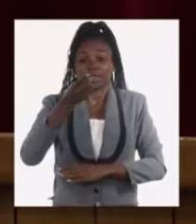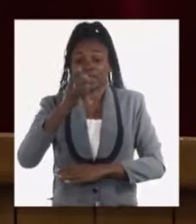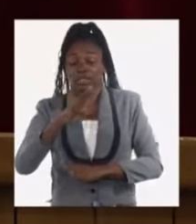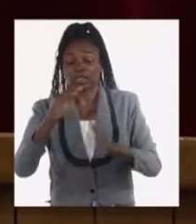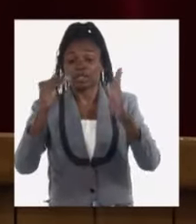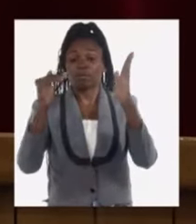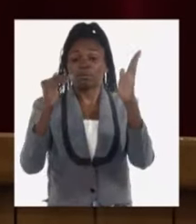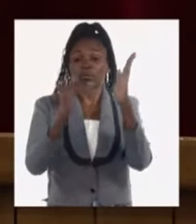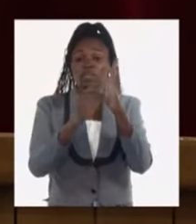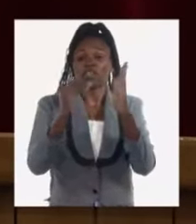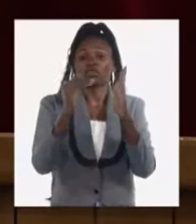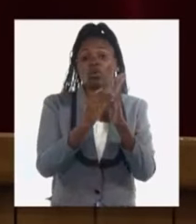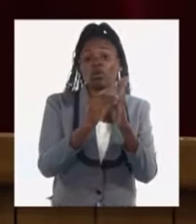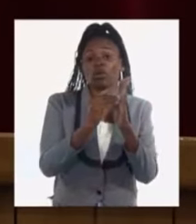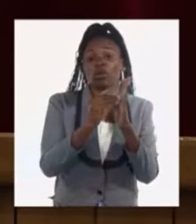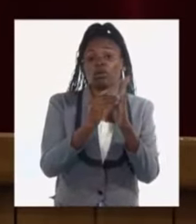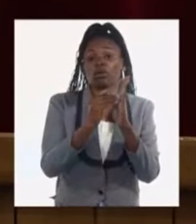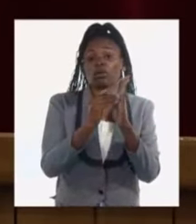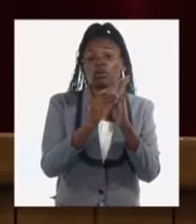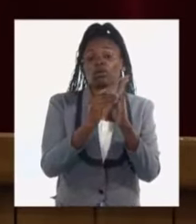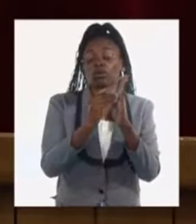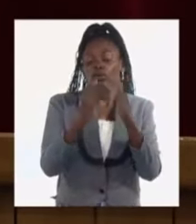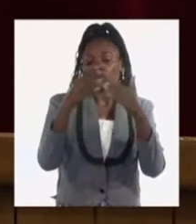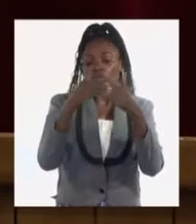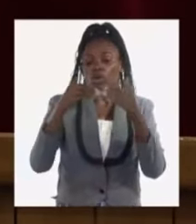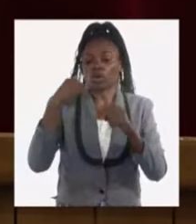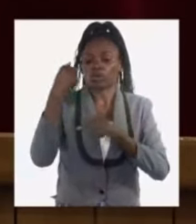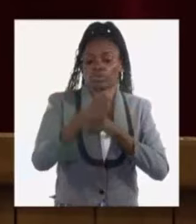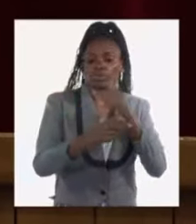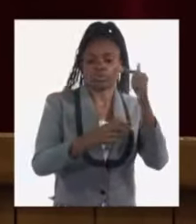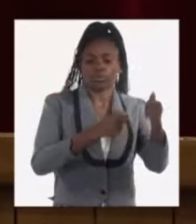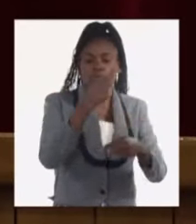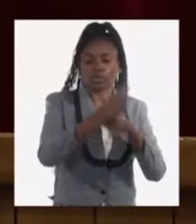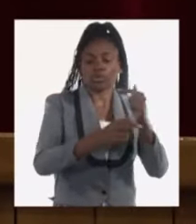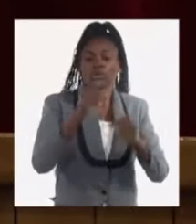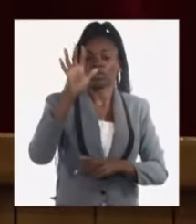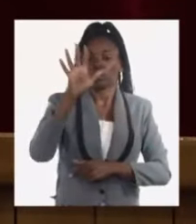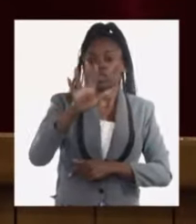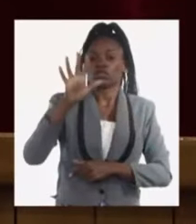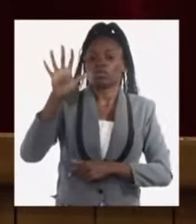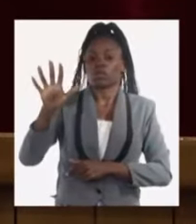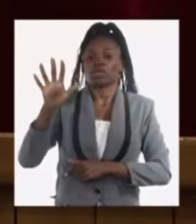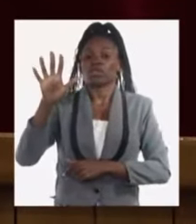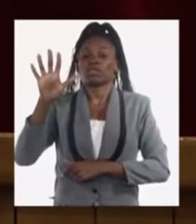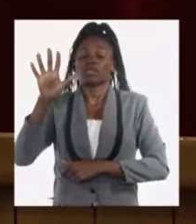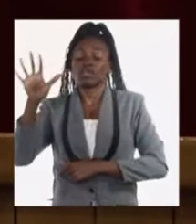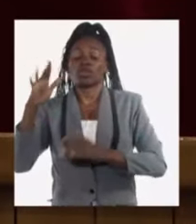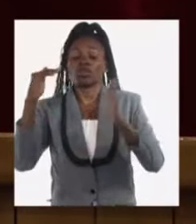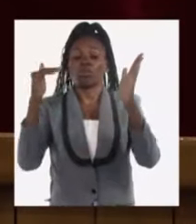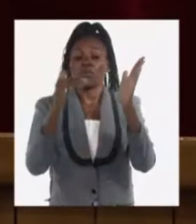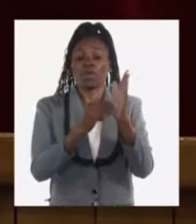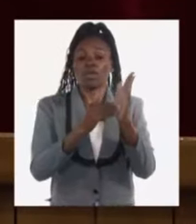de dólares diarios y son 555 mil dólares por hora.